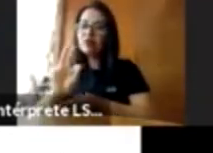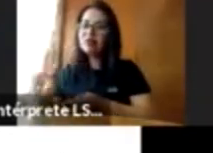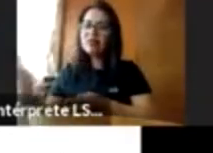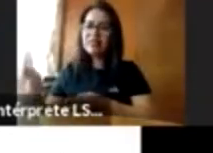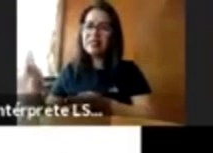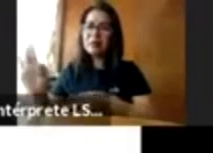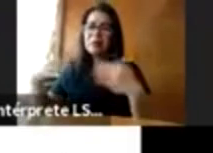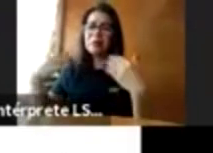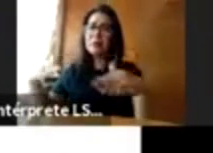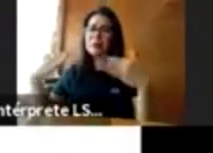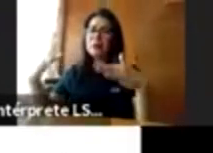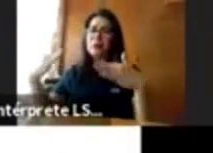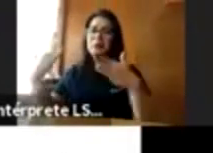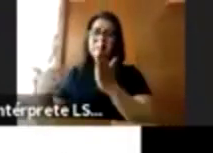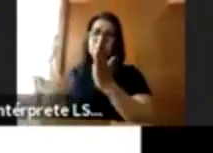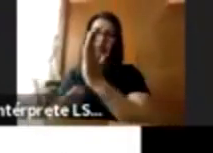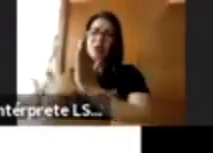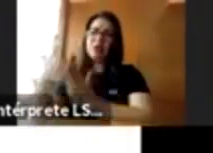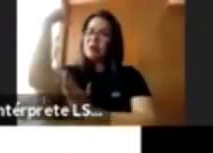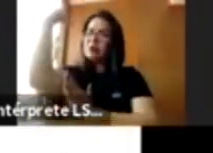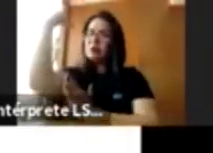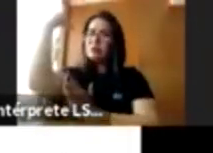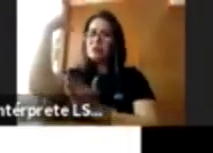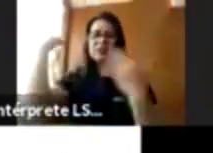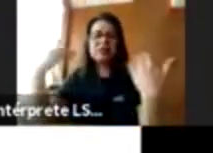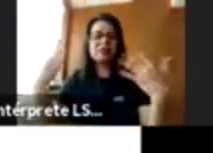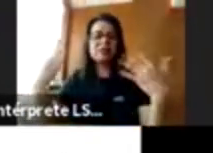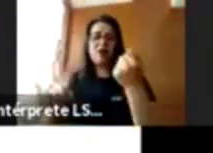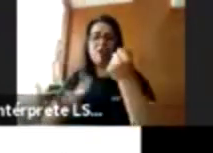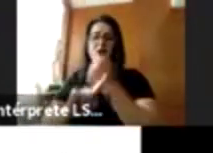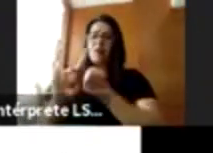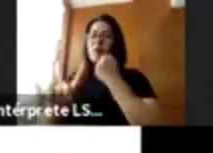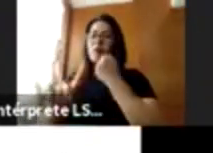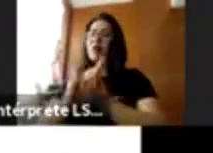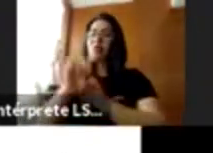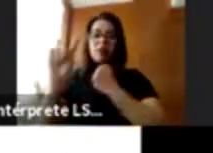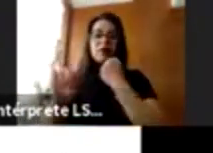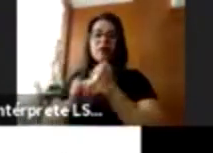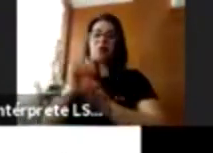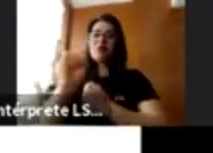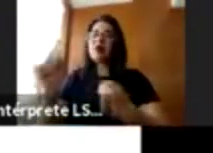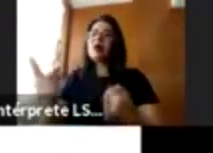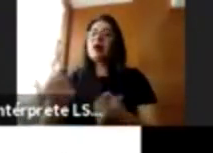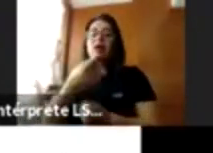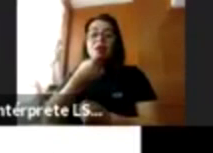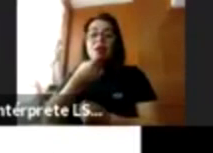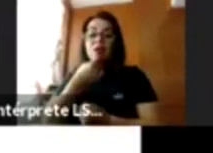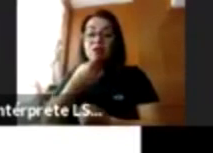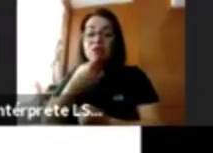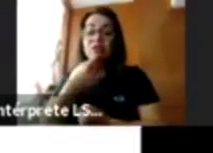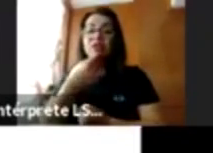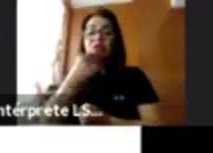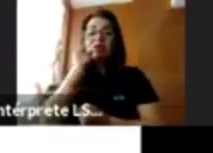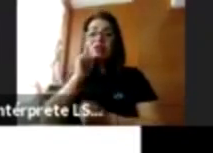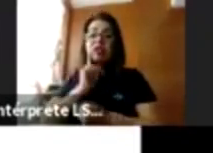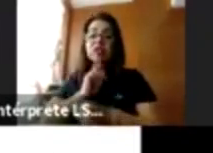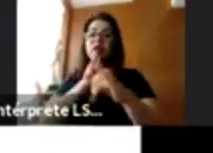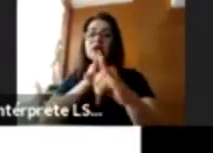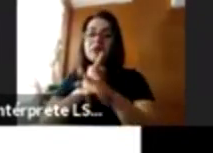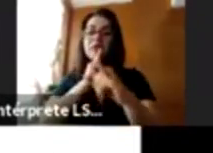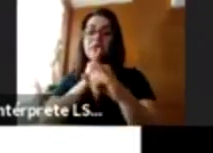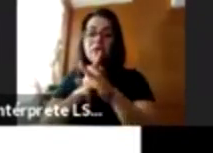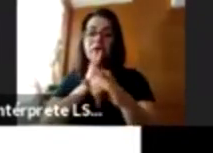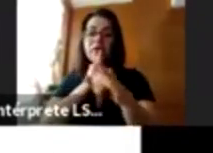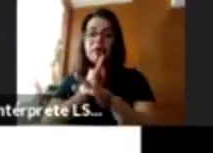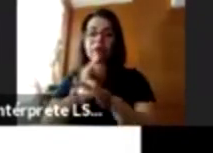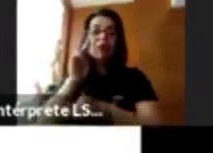O sea, es terriblemente asustador. Ya era un problema. Además, los niños están pasando mucho más tiempo en línea porque no están en la escuela o porque están